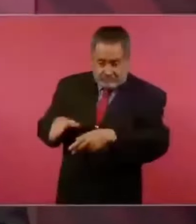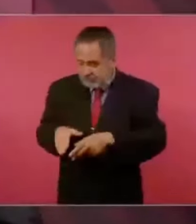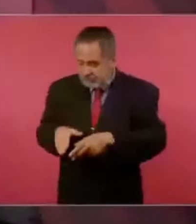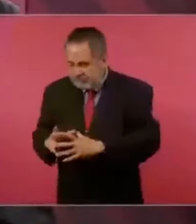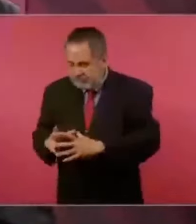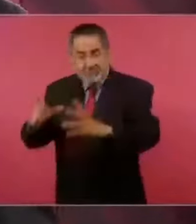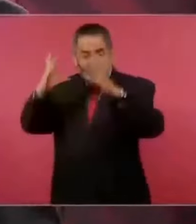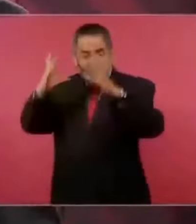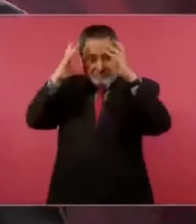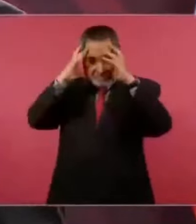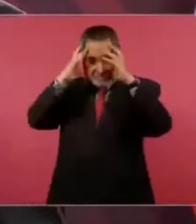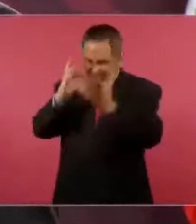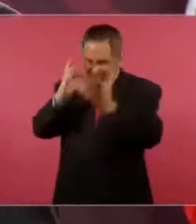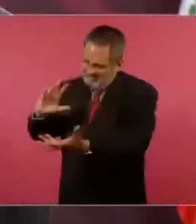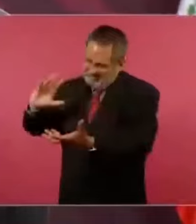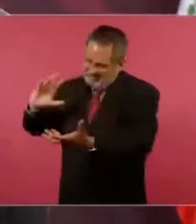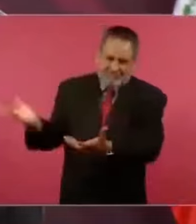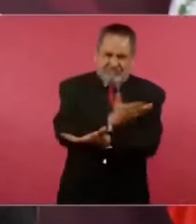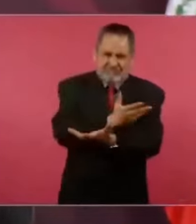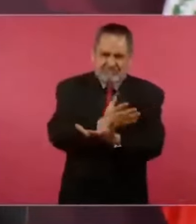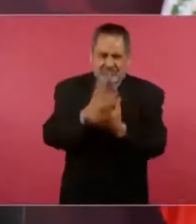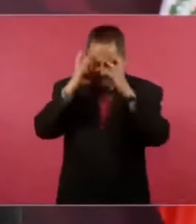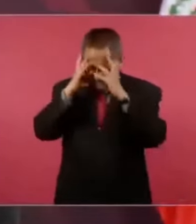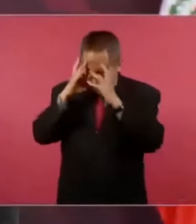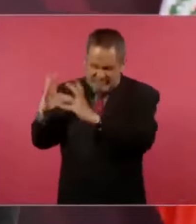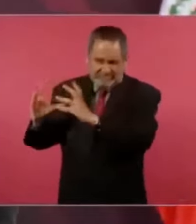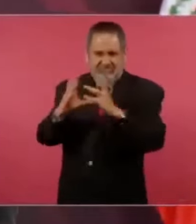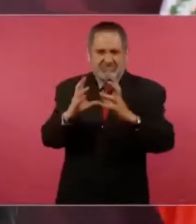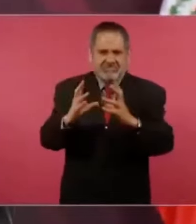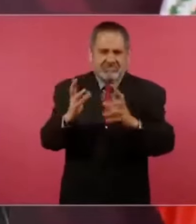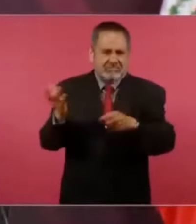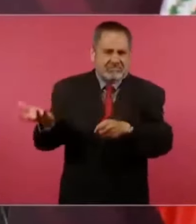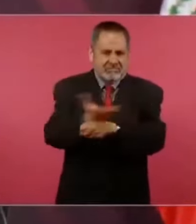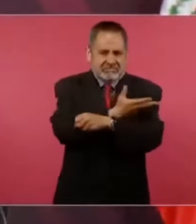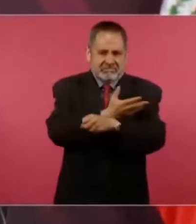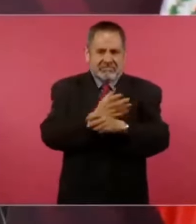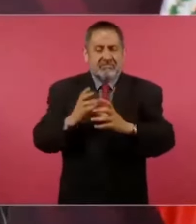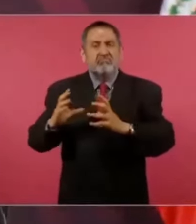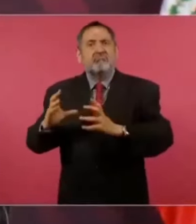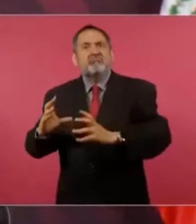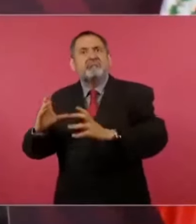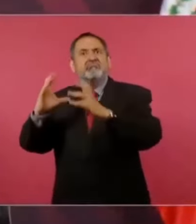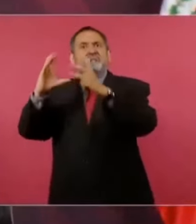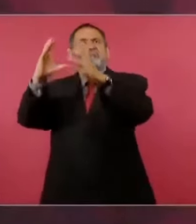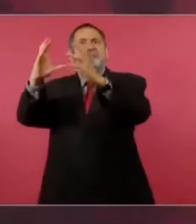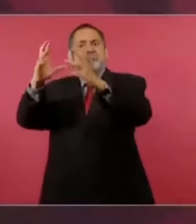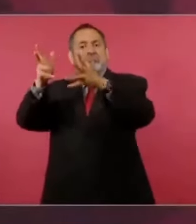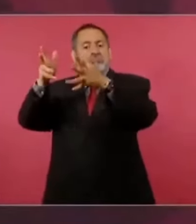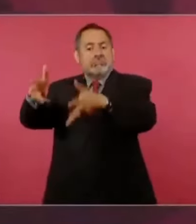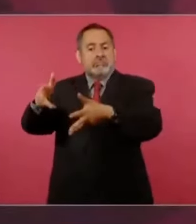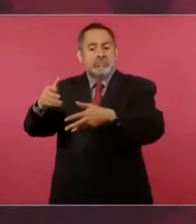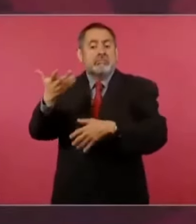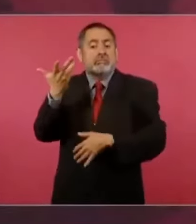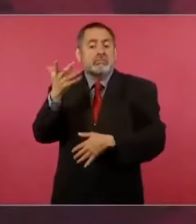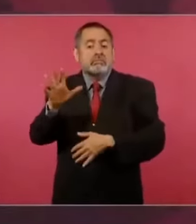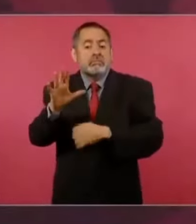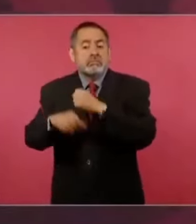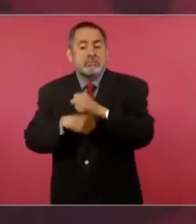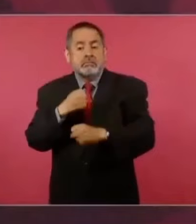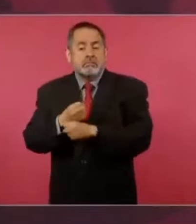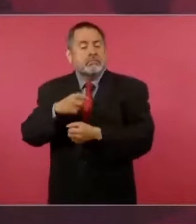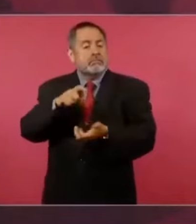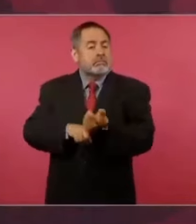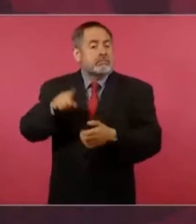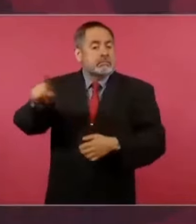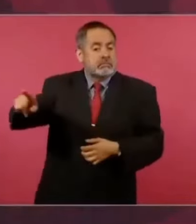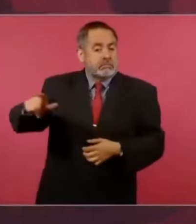y la exhiben 10 años en la plaza